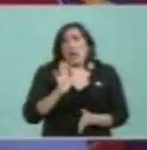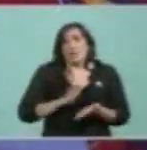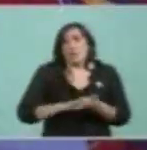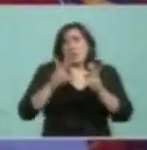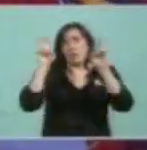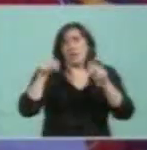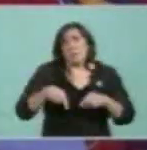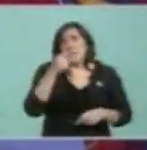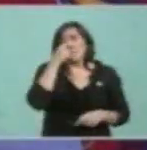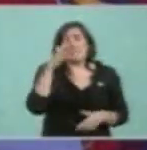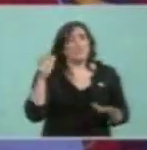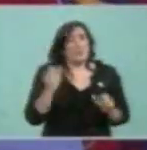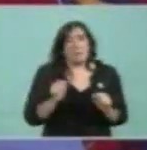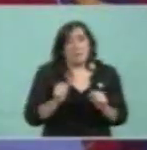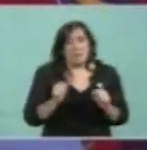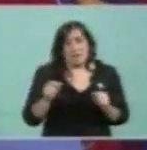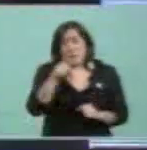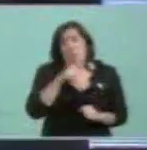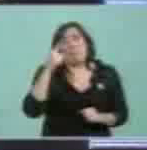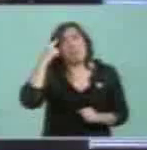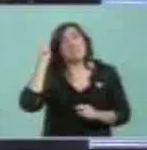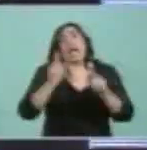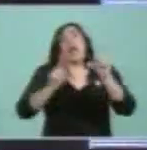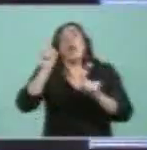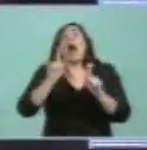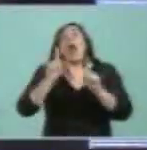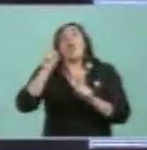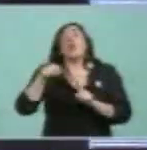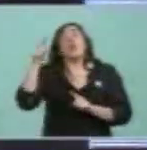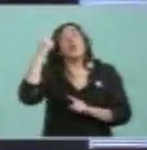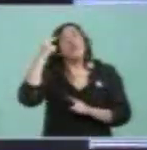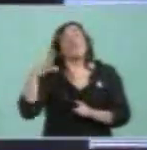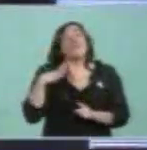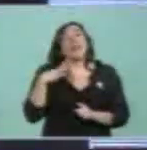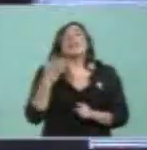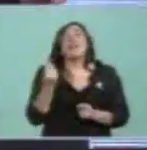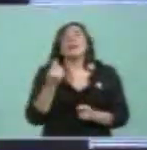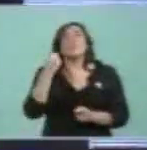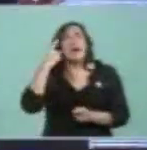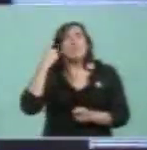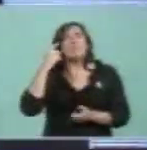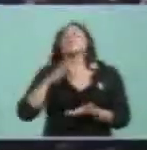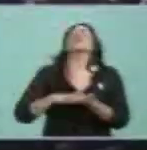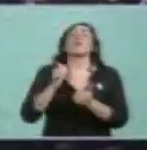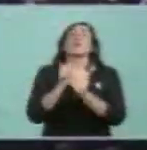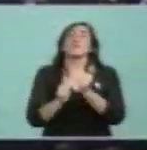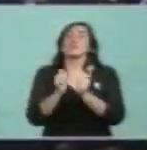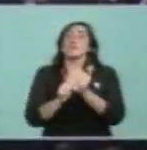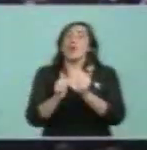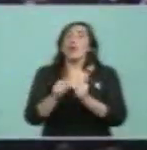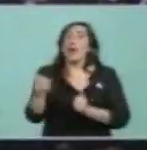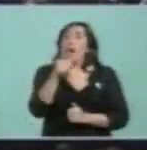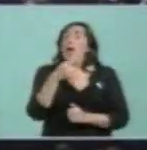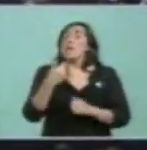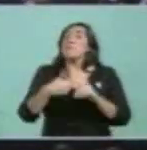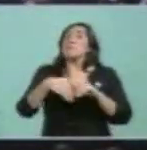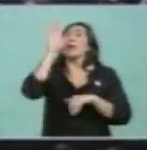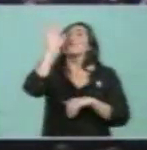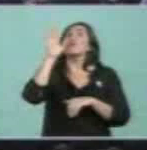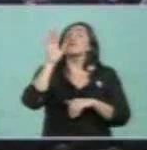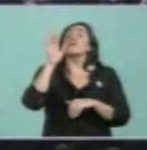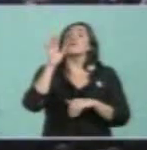quiero decirles a los que por ahí les falta alguna lección de historia, que la mayor parte de los ejércitos